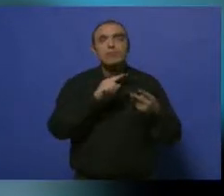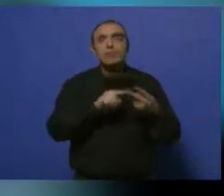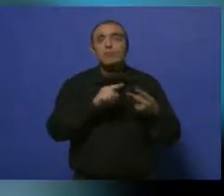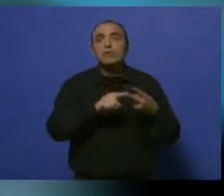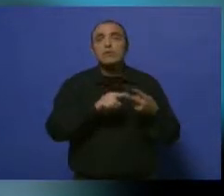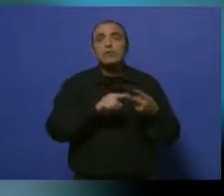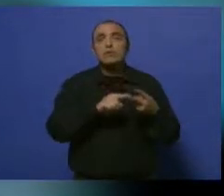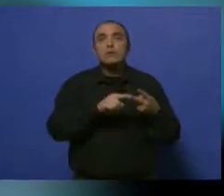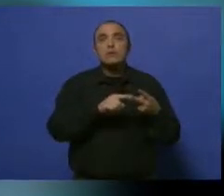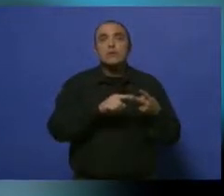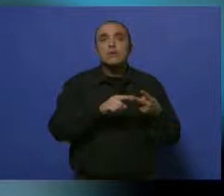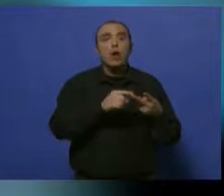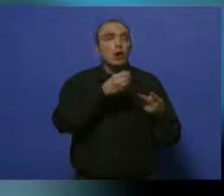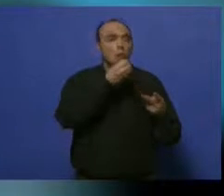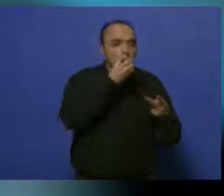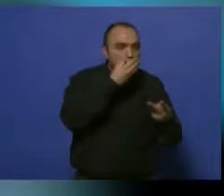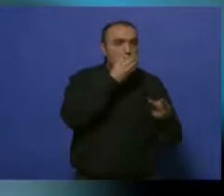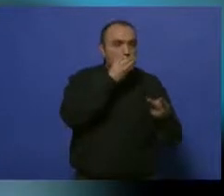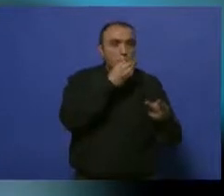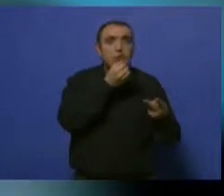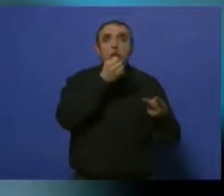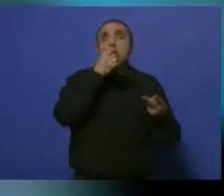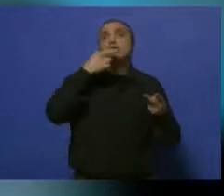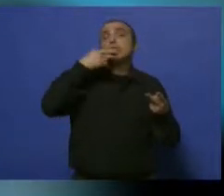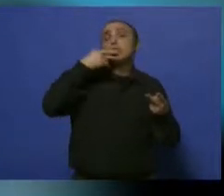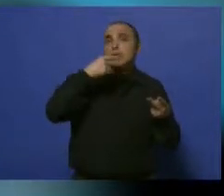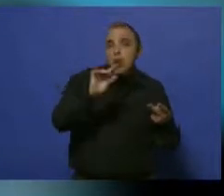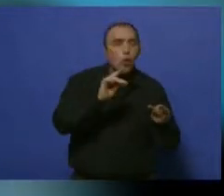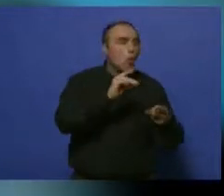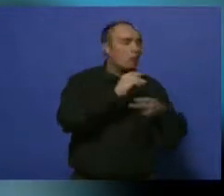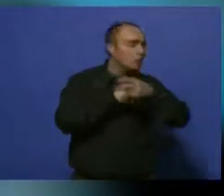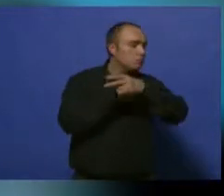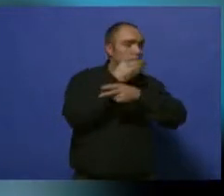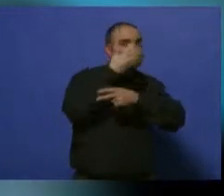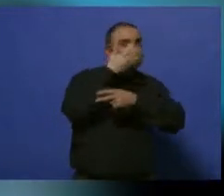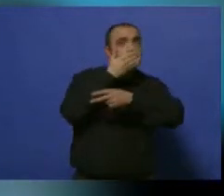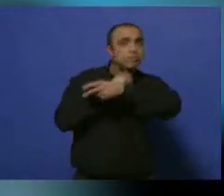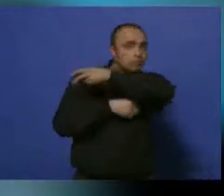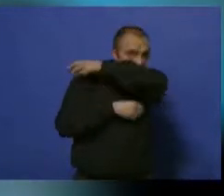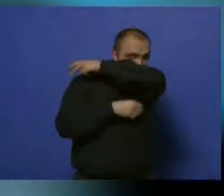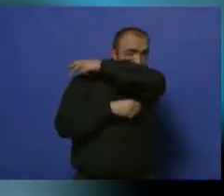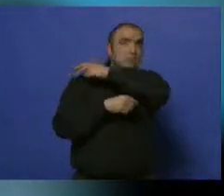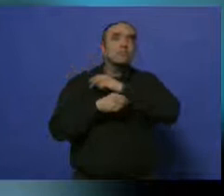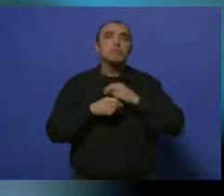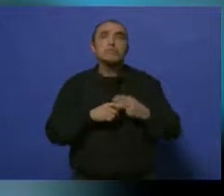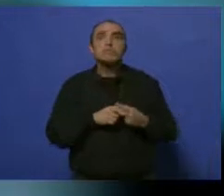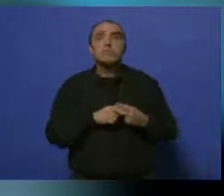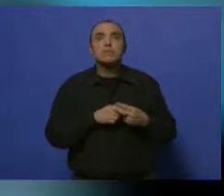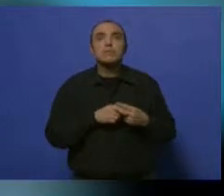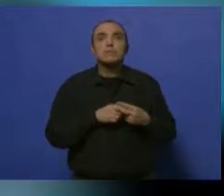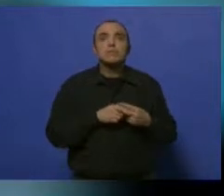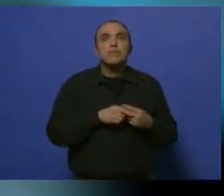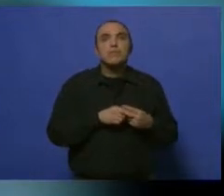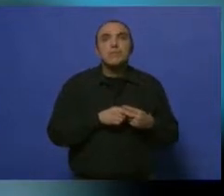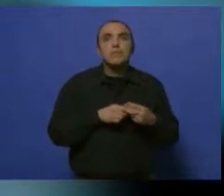toser y estornudar tapándonos boca y nariz, tratar de no concurrir a lugares donde haya mucho cenamiento de personas, ventilar